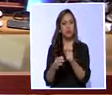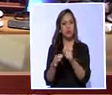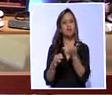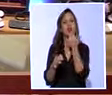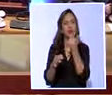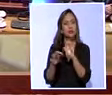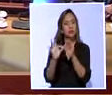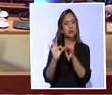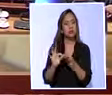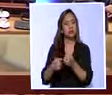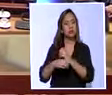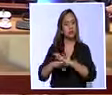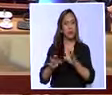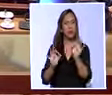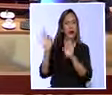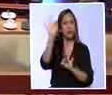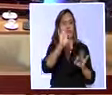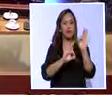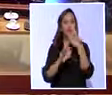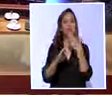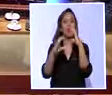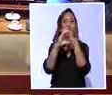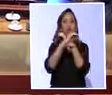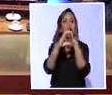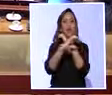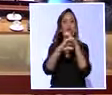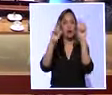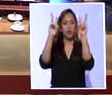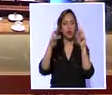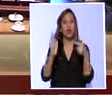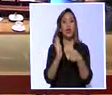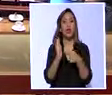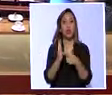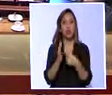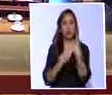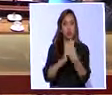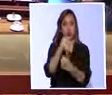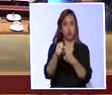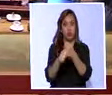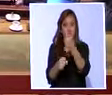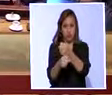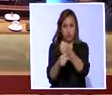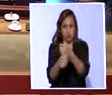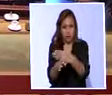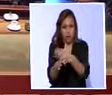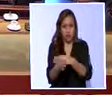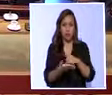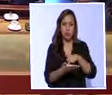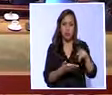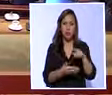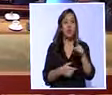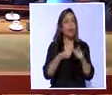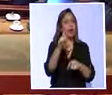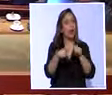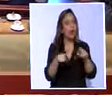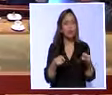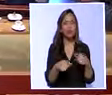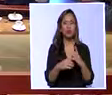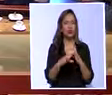referente a la fórmula para calcular el anticipo del impuesto a la renta de las personas naturales no obligadas a llevar